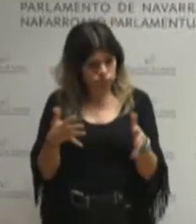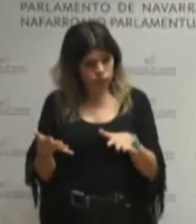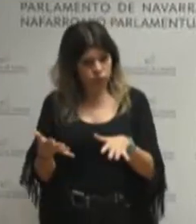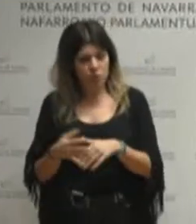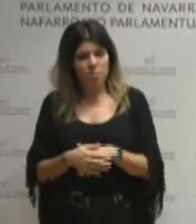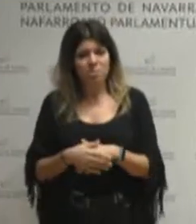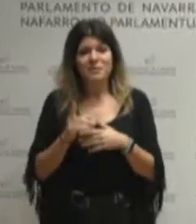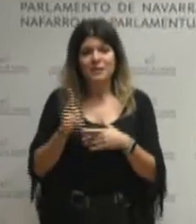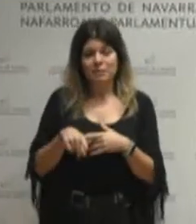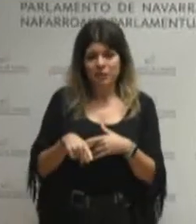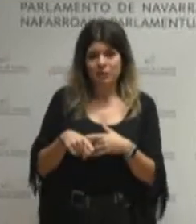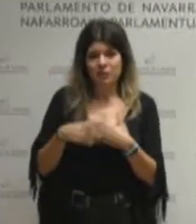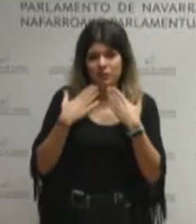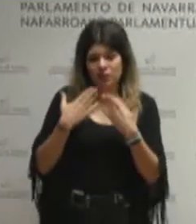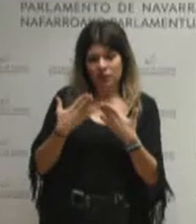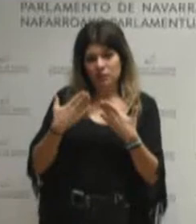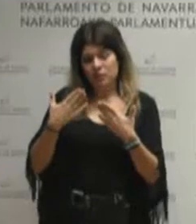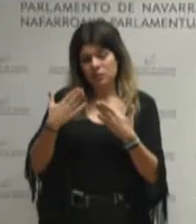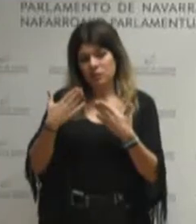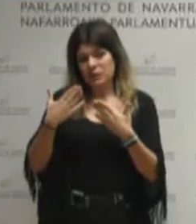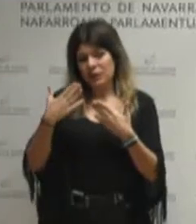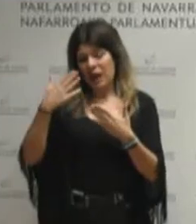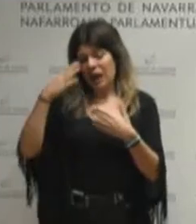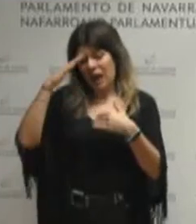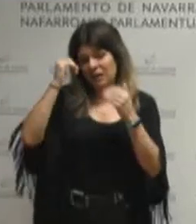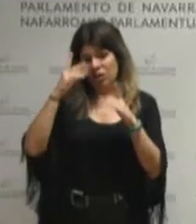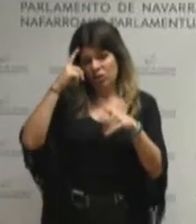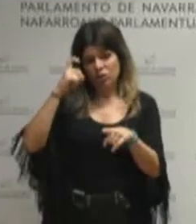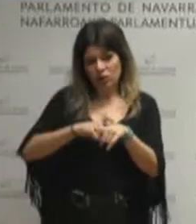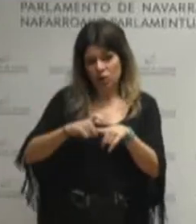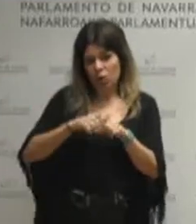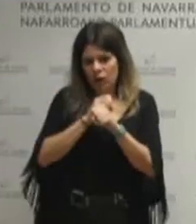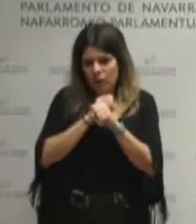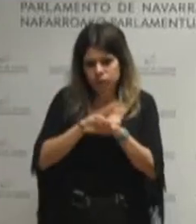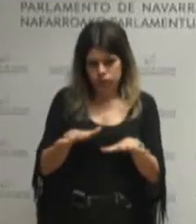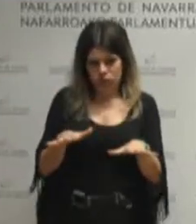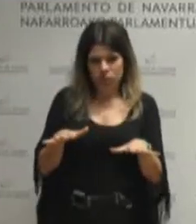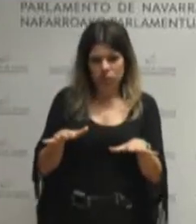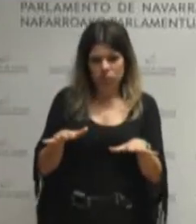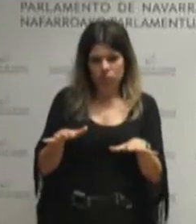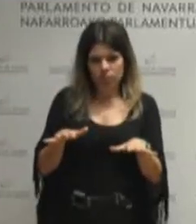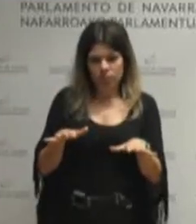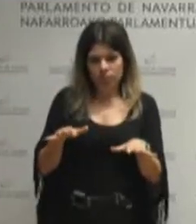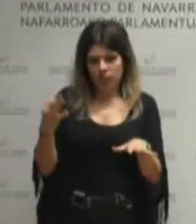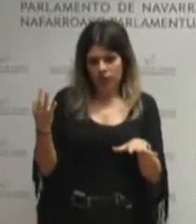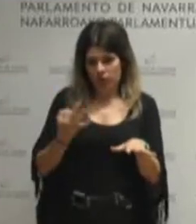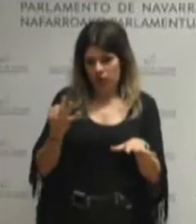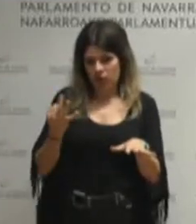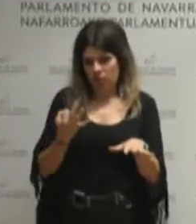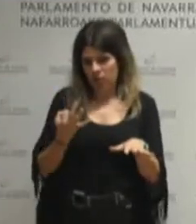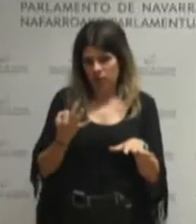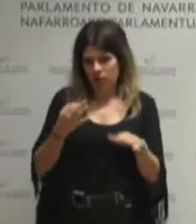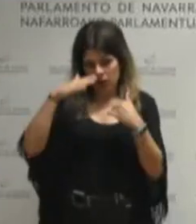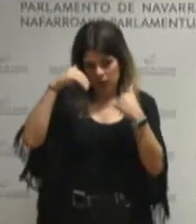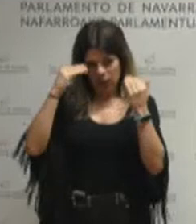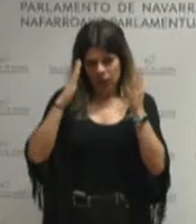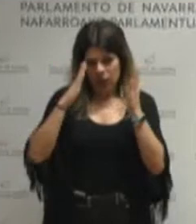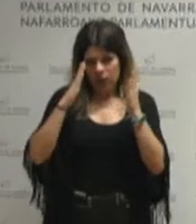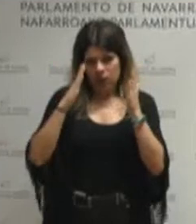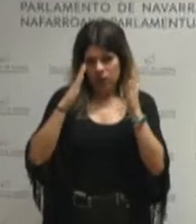la expansión de la atención psicológica en la atención primaria creo que tenemos tenemos que atender especialmente